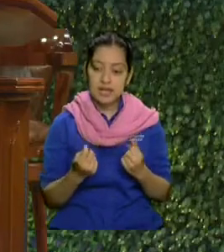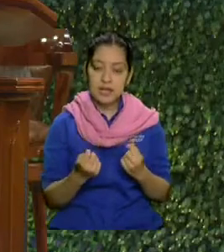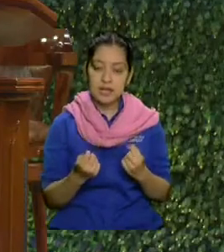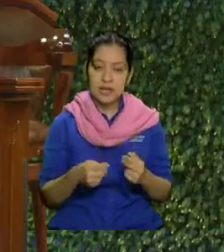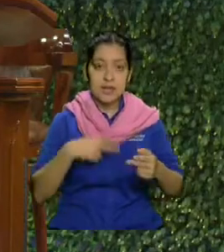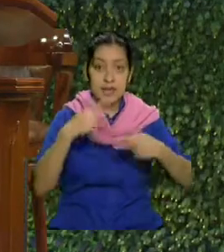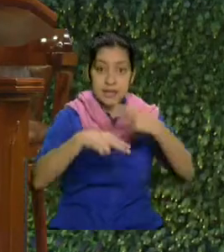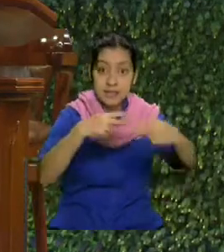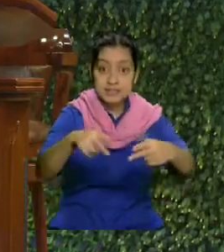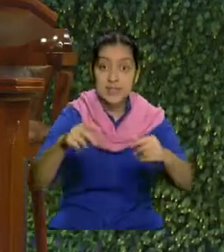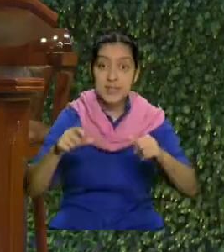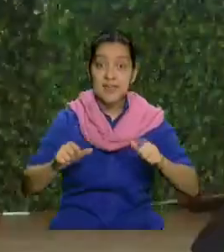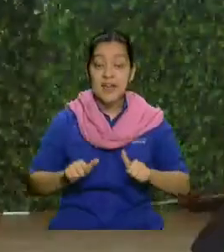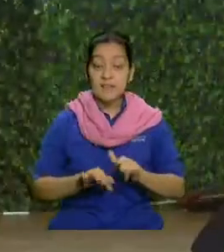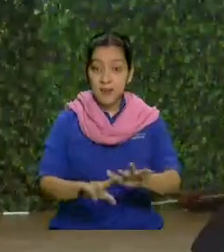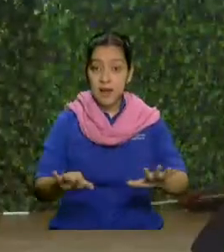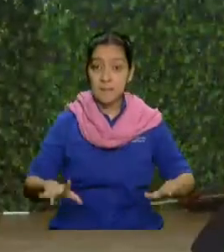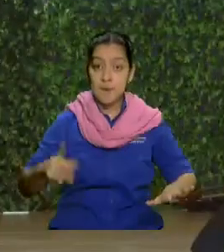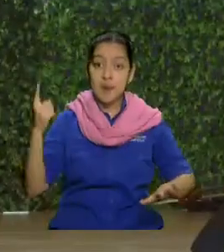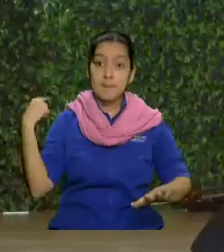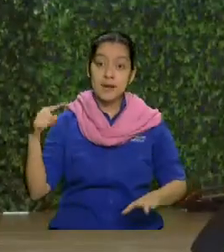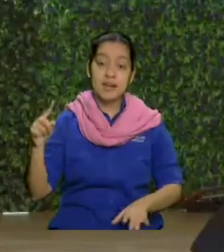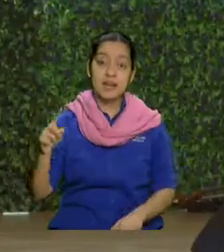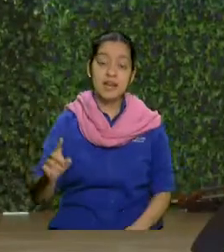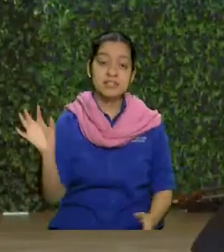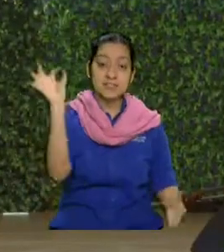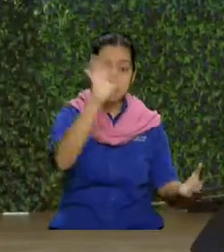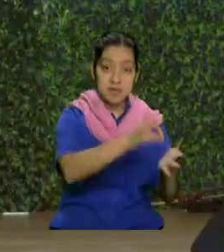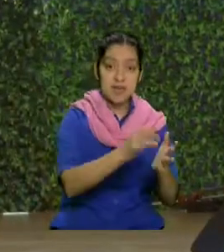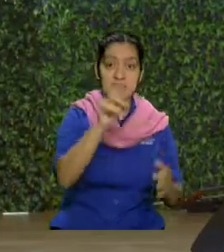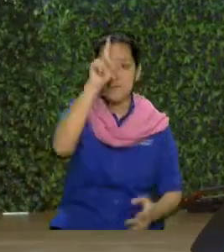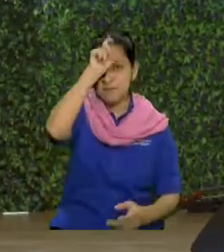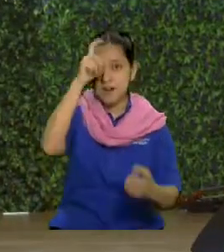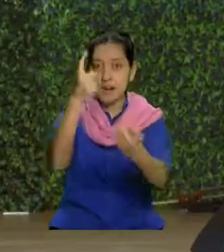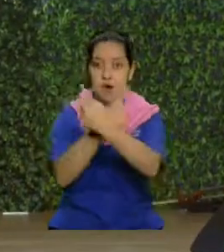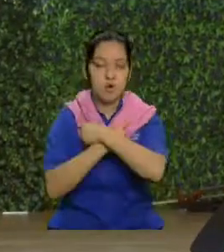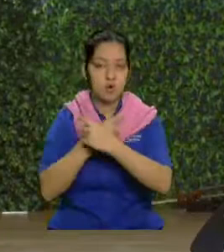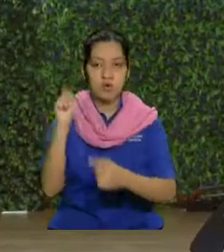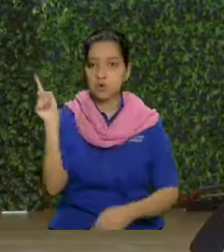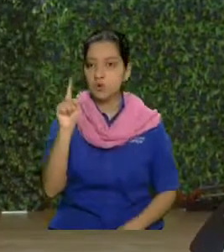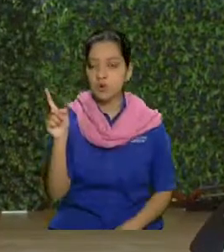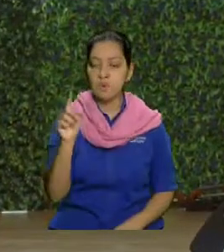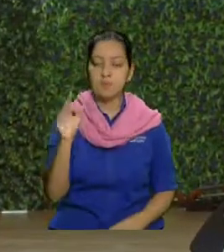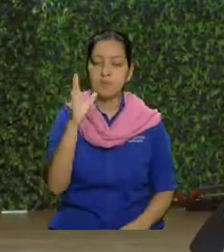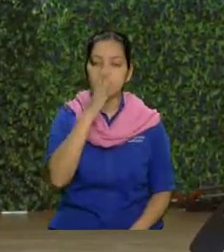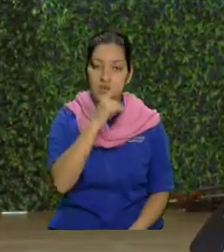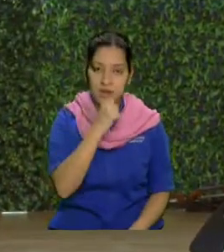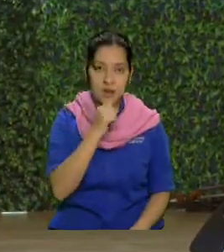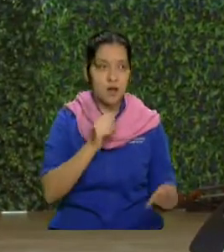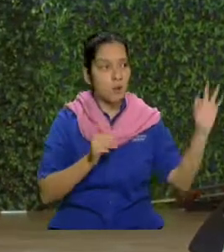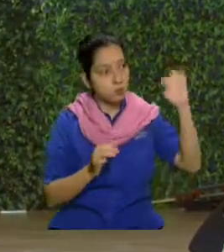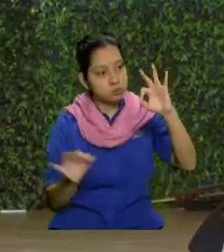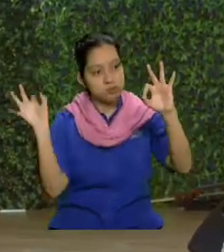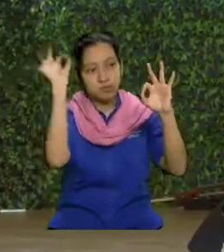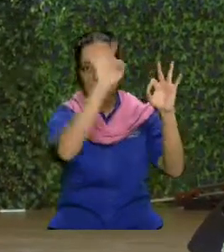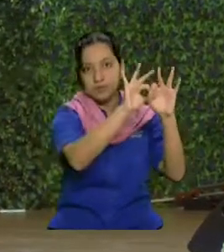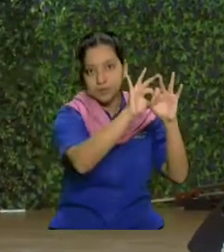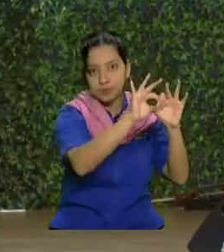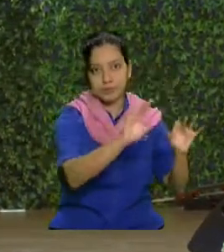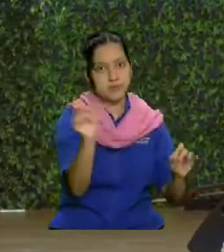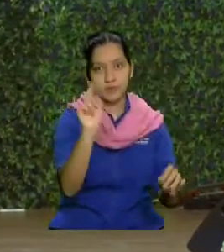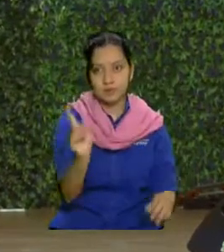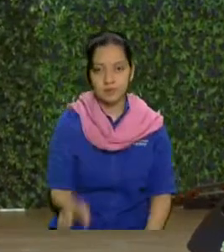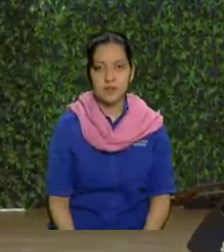para que la semilla de Faraón no fecundara ahí. Y entonces ya cuando le cambió el nombre a Abraham y él se volvió